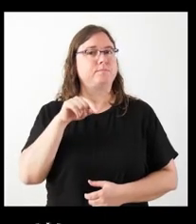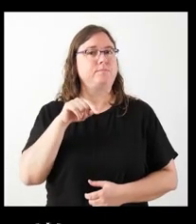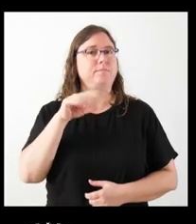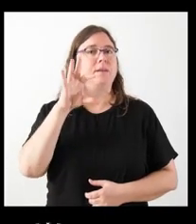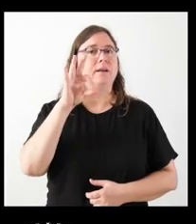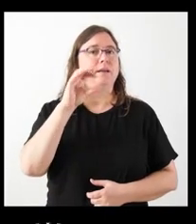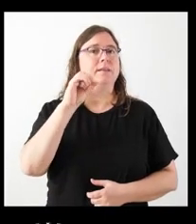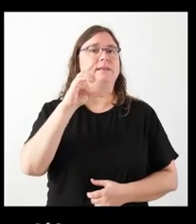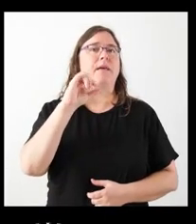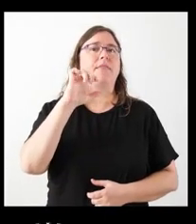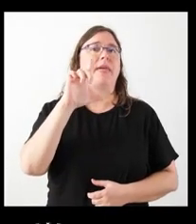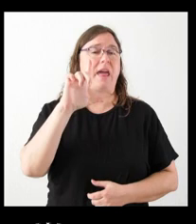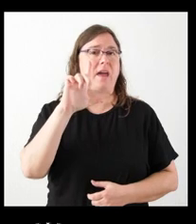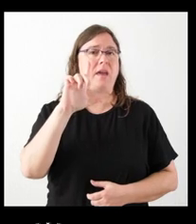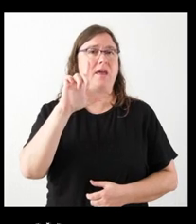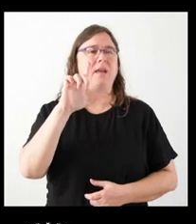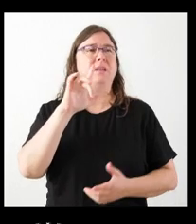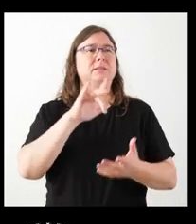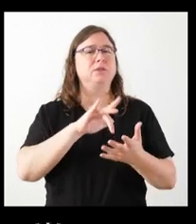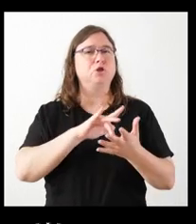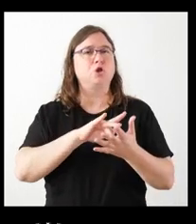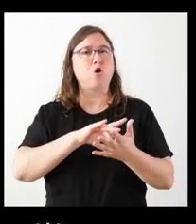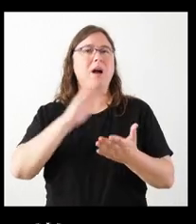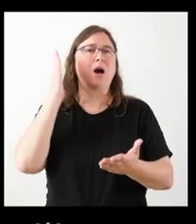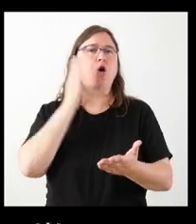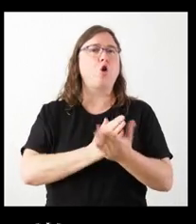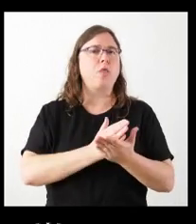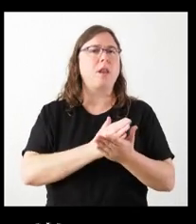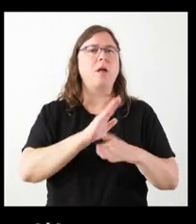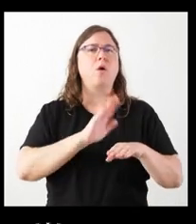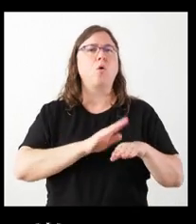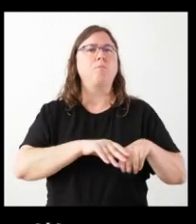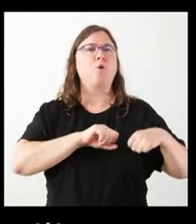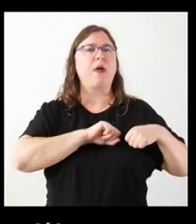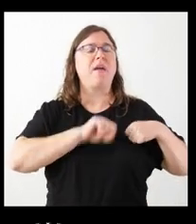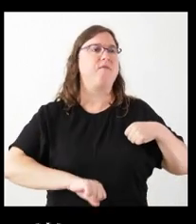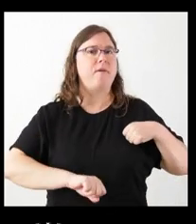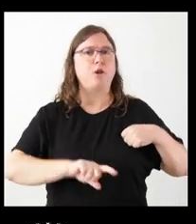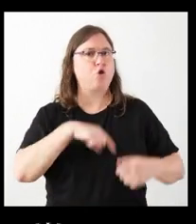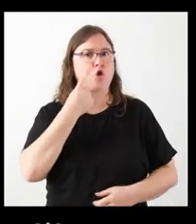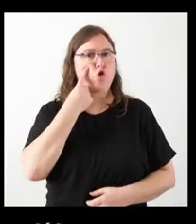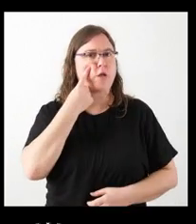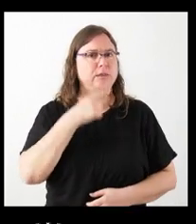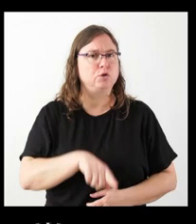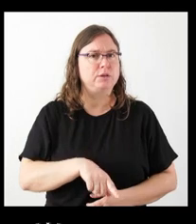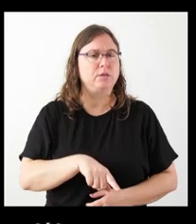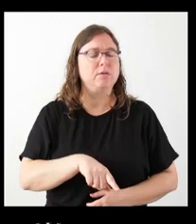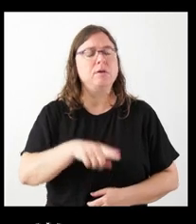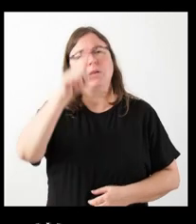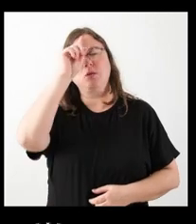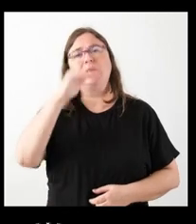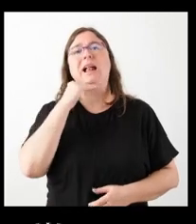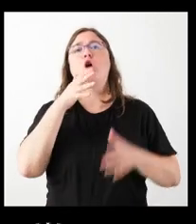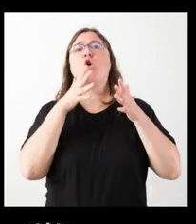enfrenta una condena por un infarto no diagnosticado. No sé si en Consejo de Gobierno